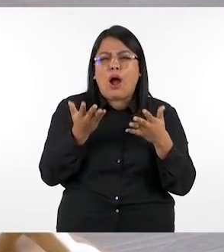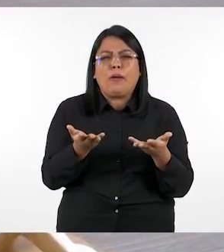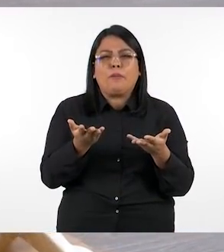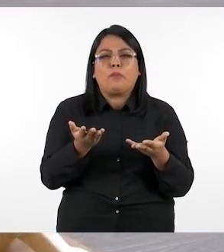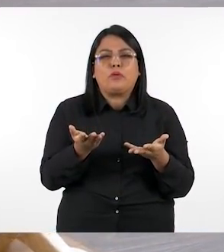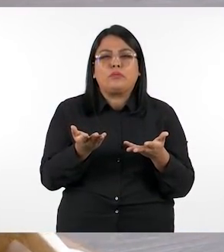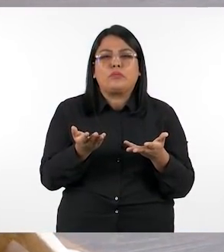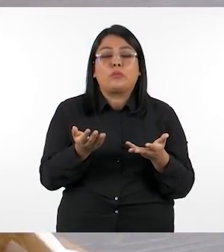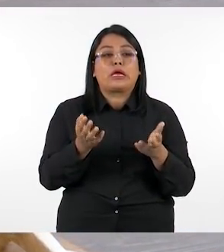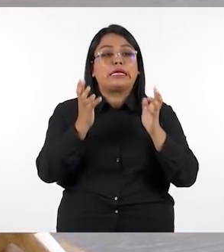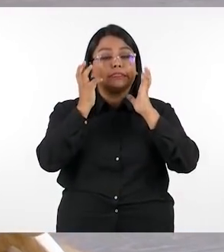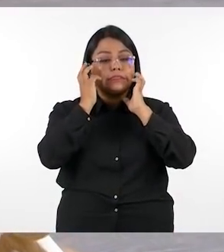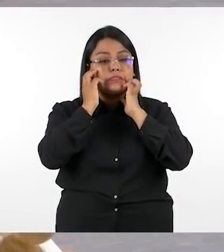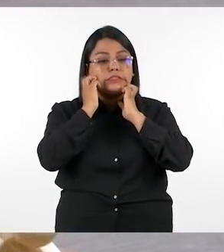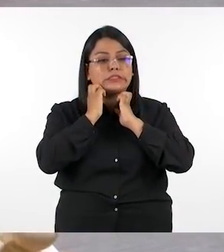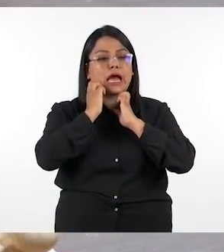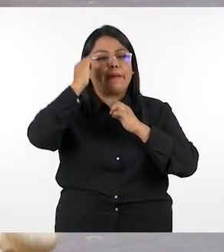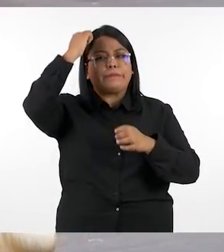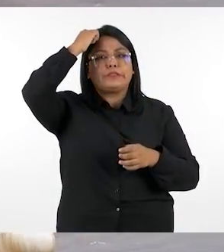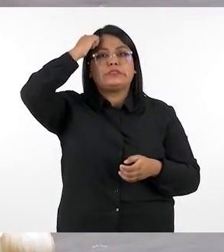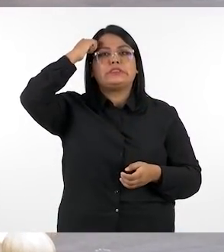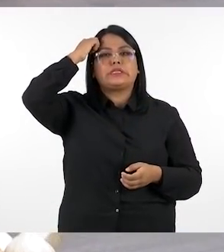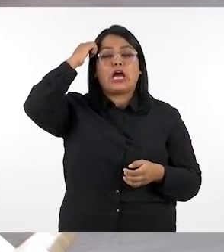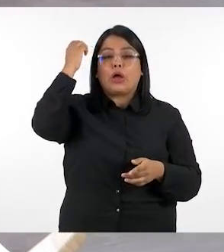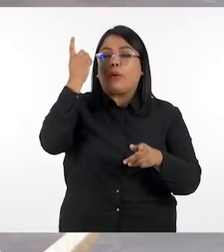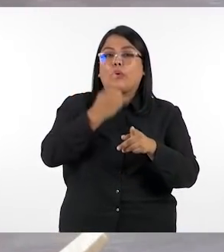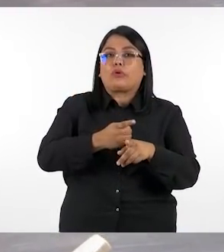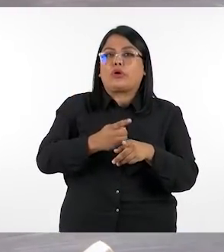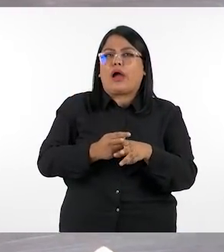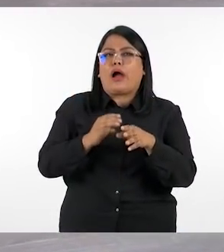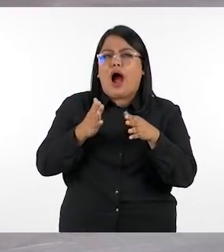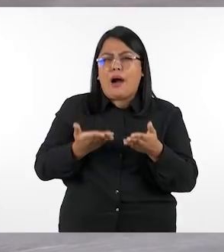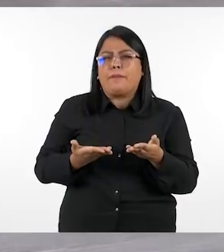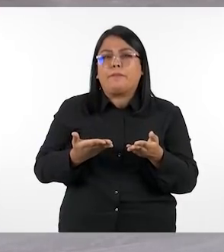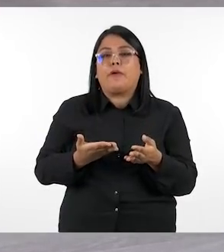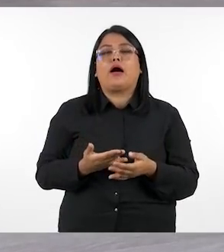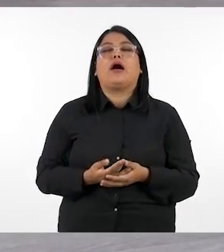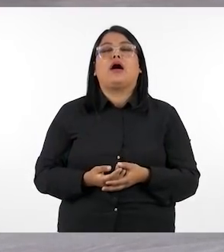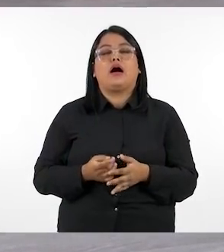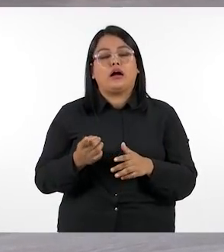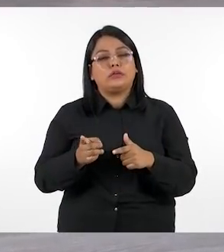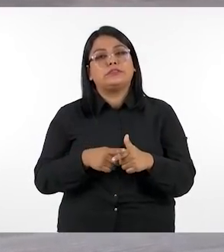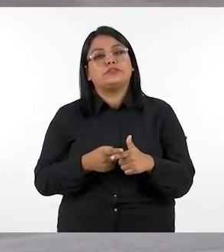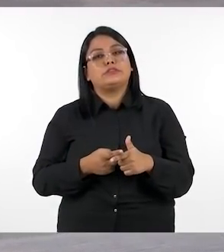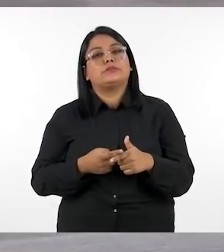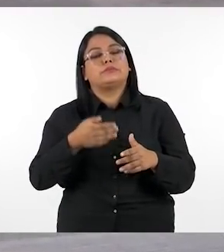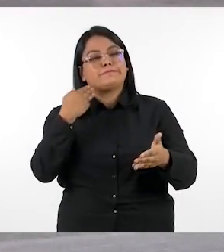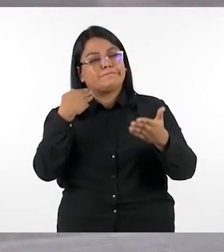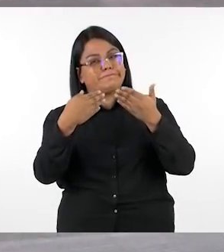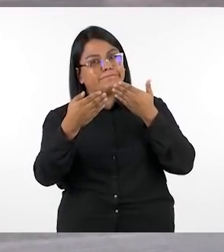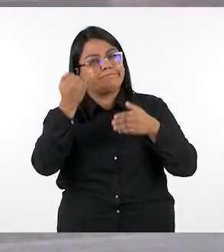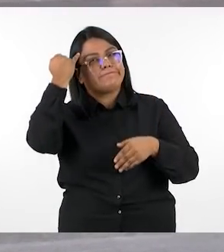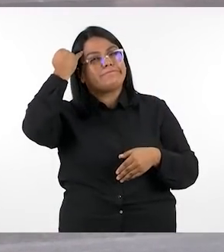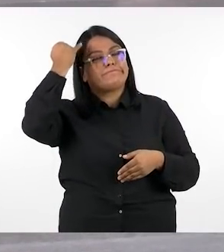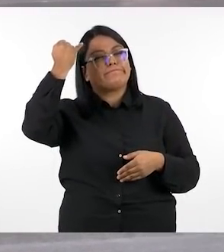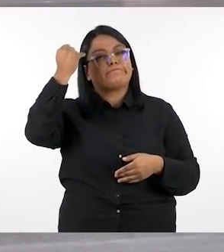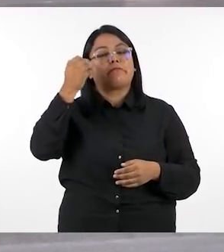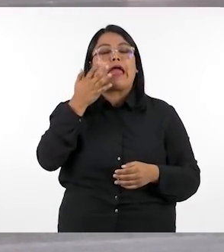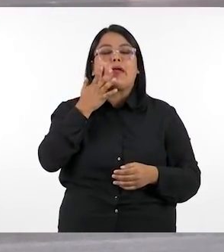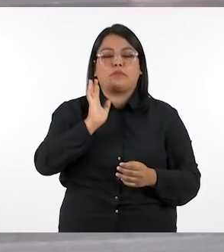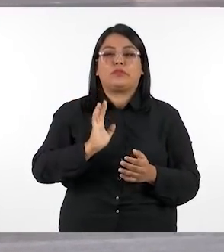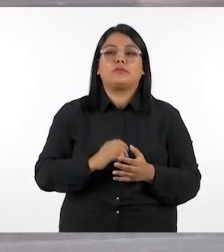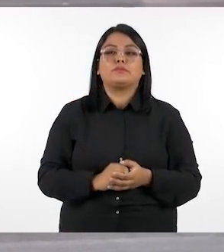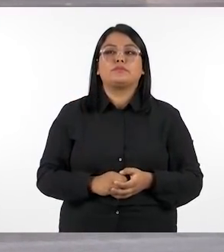este aprendizaje sea de forma efectiva entonces vamos a mencionar algunos puntos aquí veamos por